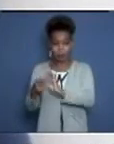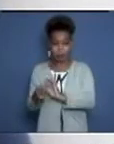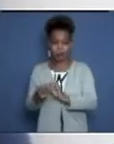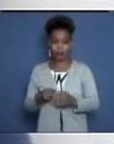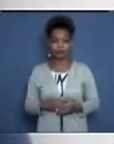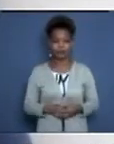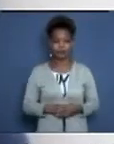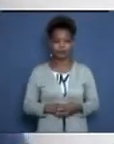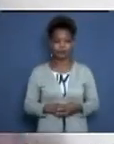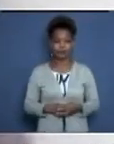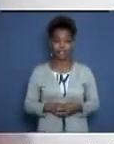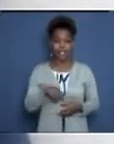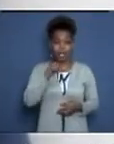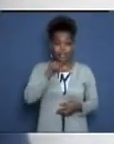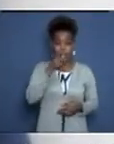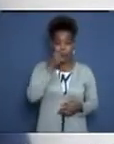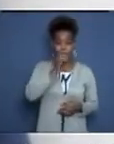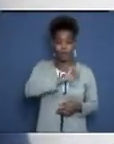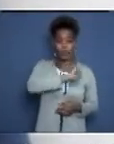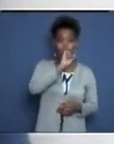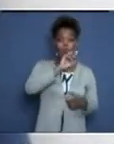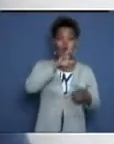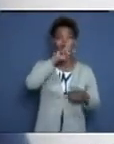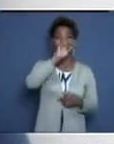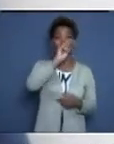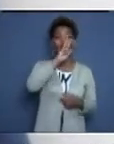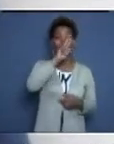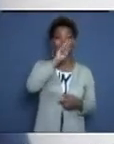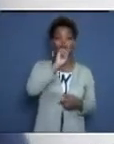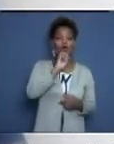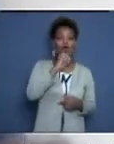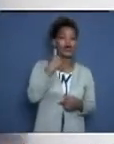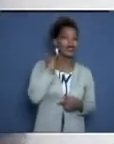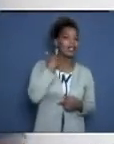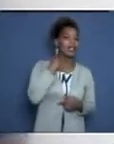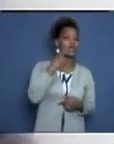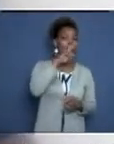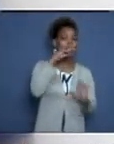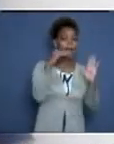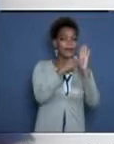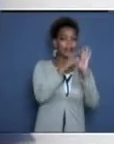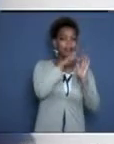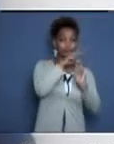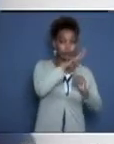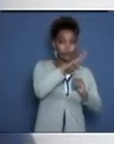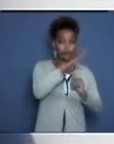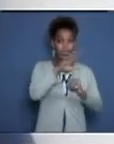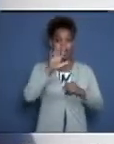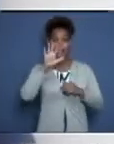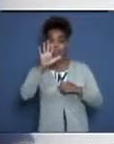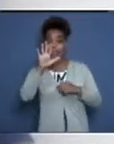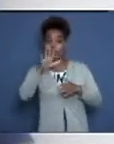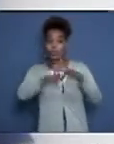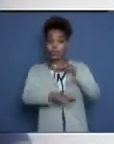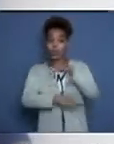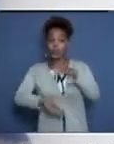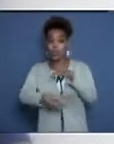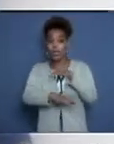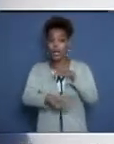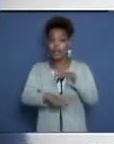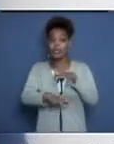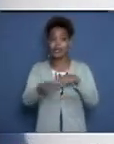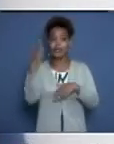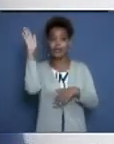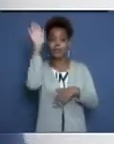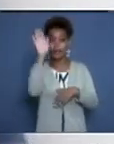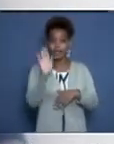consecutivas. Además, logró el oro en el 2012, el quinto lugar en Río y ahora agrega esta plata en Tokio. Y además, en su primera